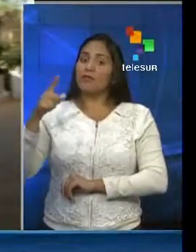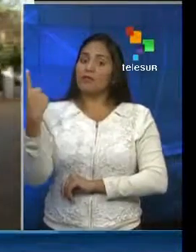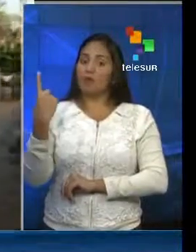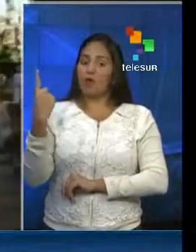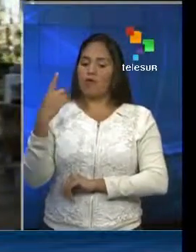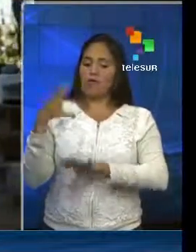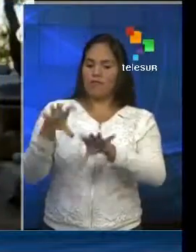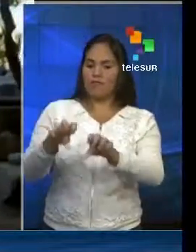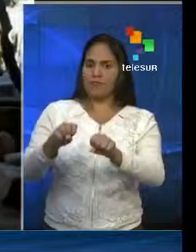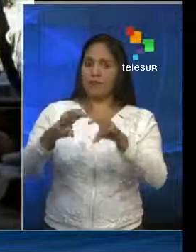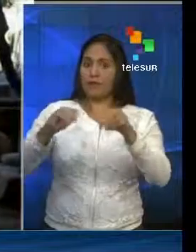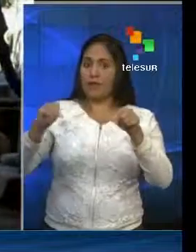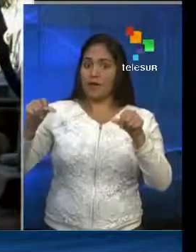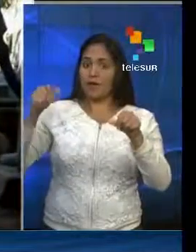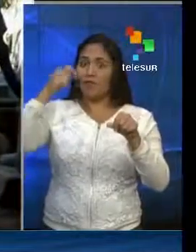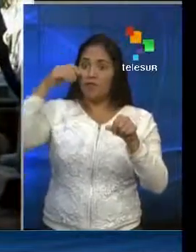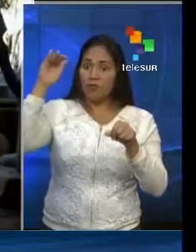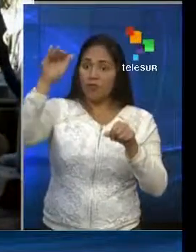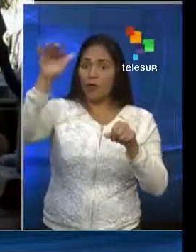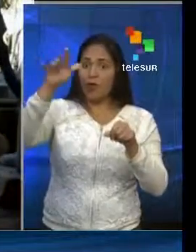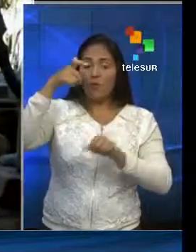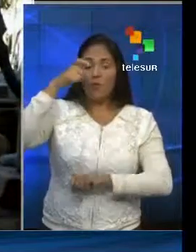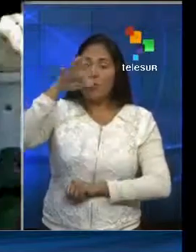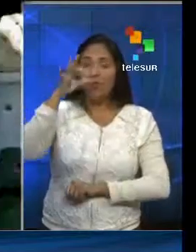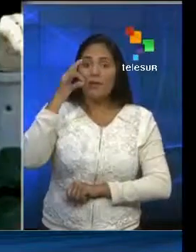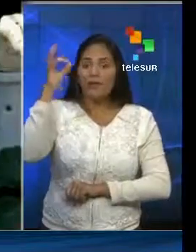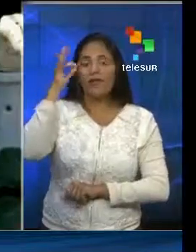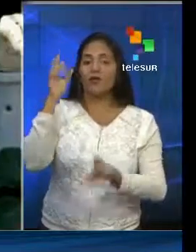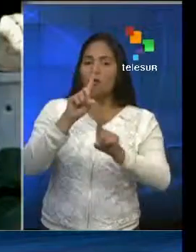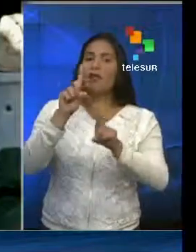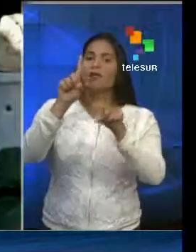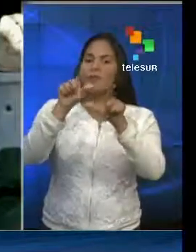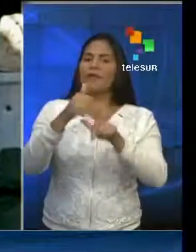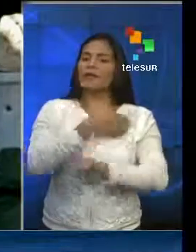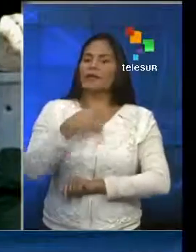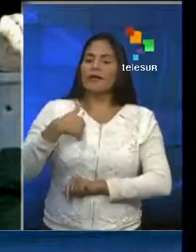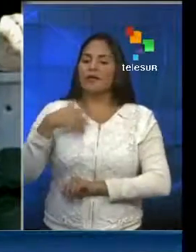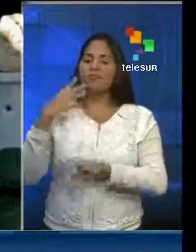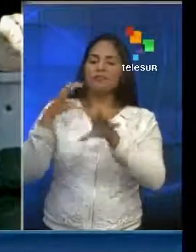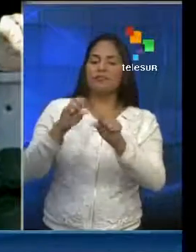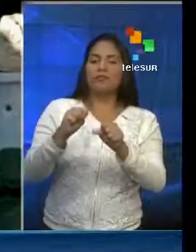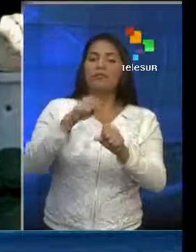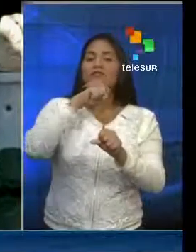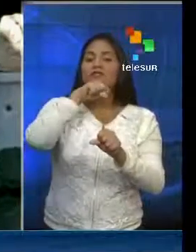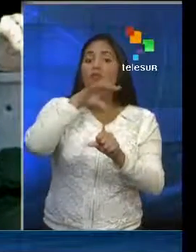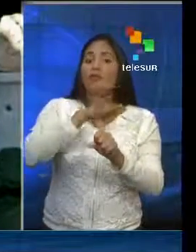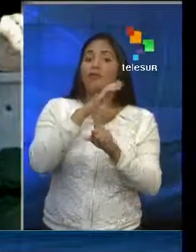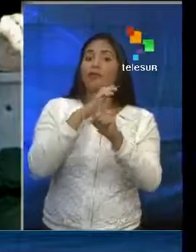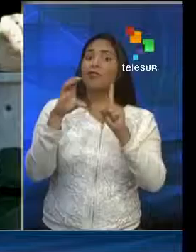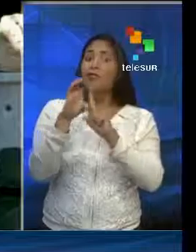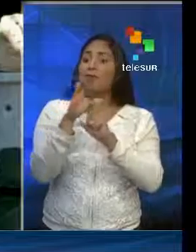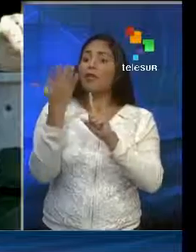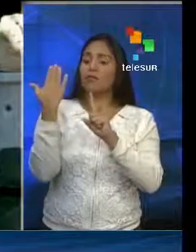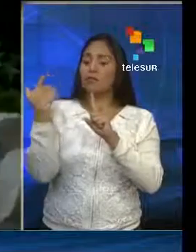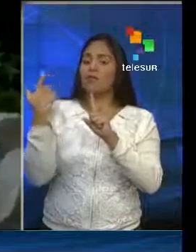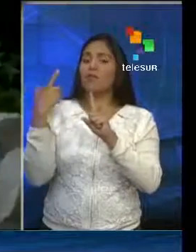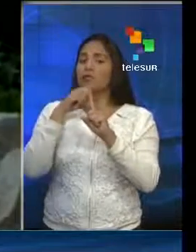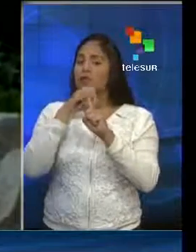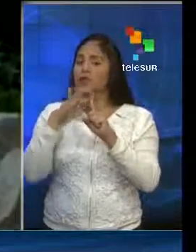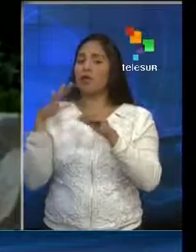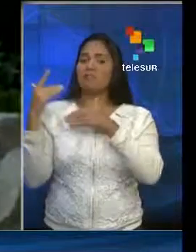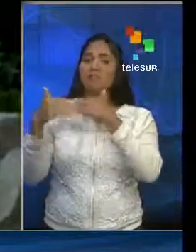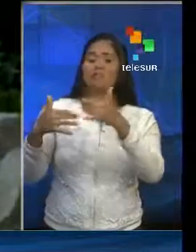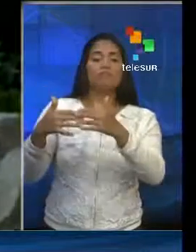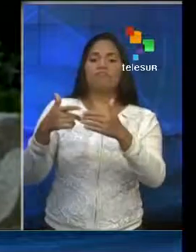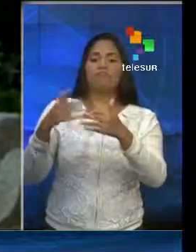la tierra y el futuro al pueblo palestino. También busca rebatirle su pasado y su existencia milionaria en su intento de